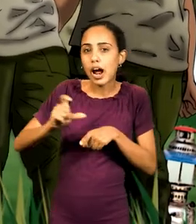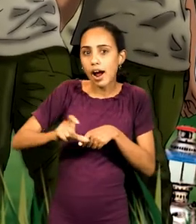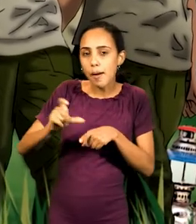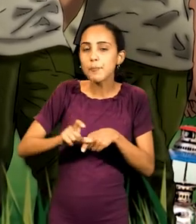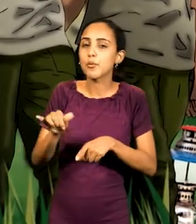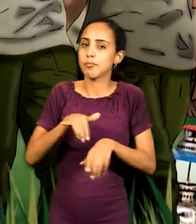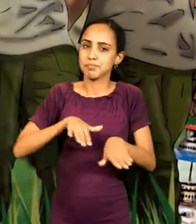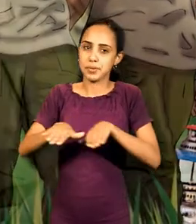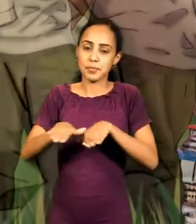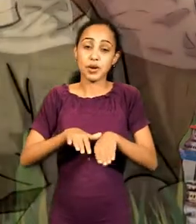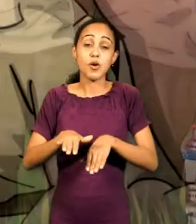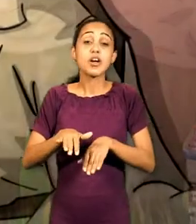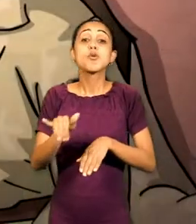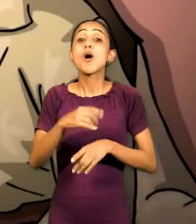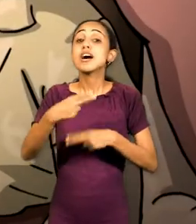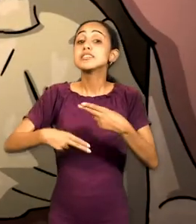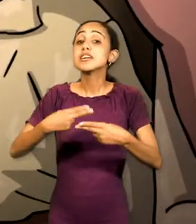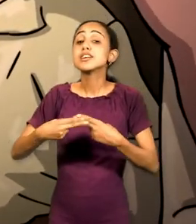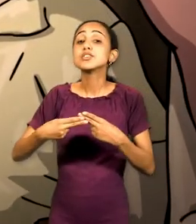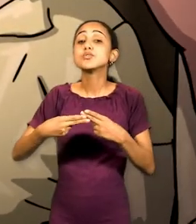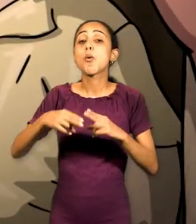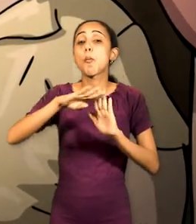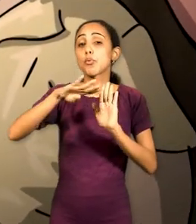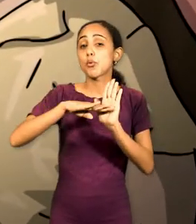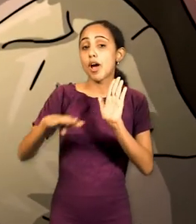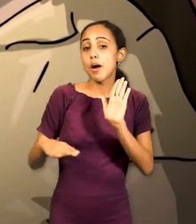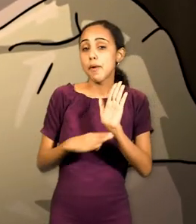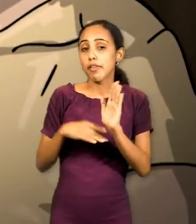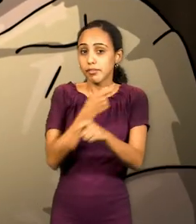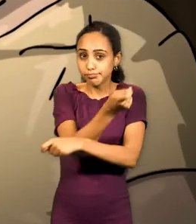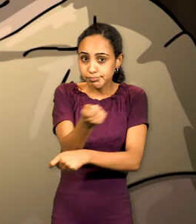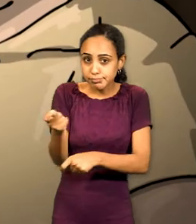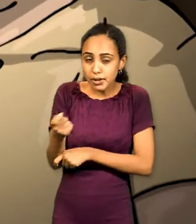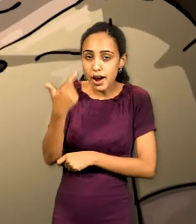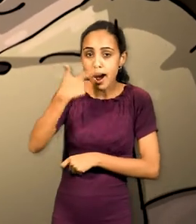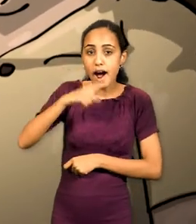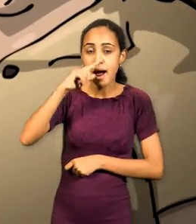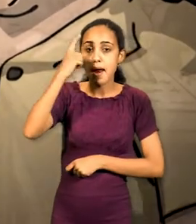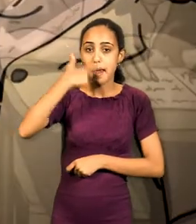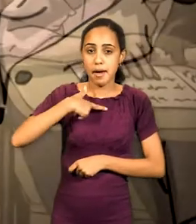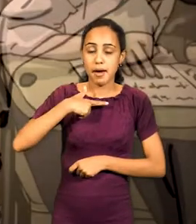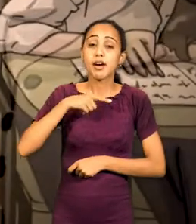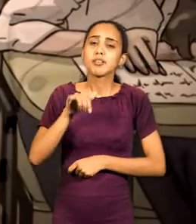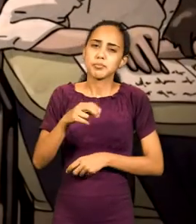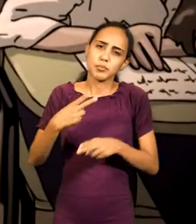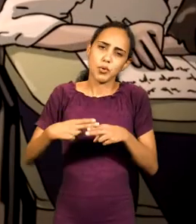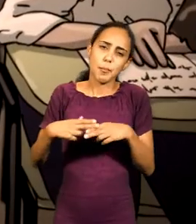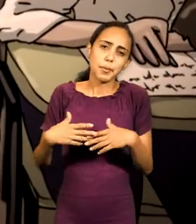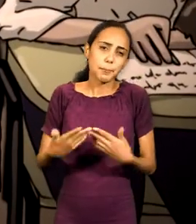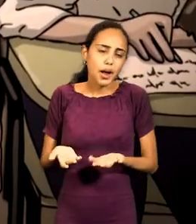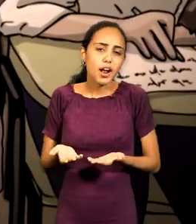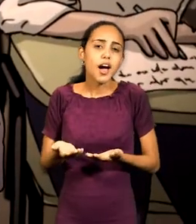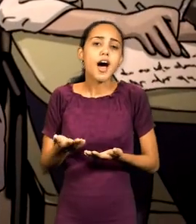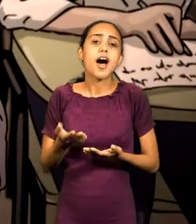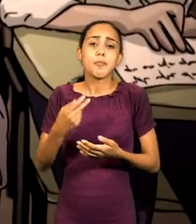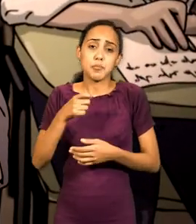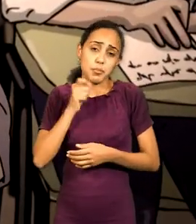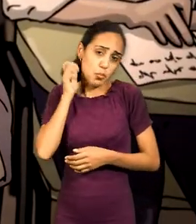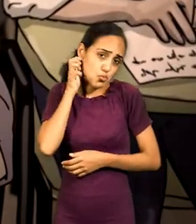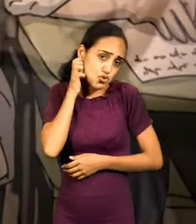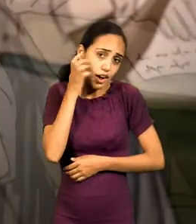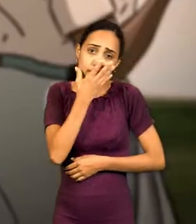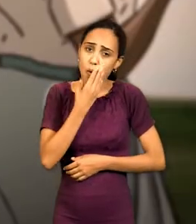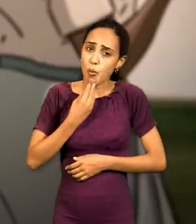rurales. Además, se desarrolló el plan de estudios ANA Betancur para muchachas campesinas y se crearon